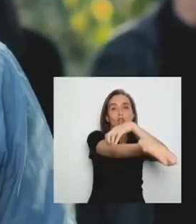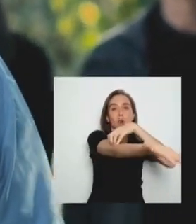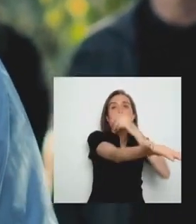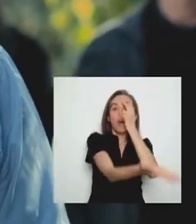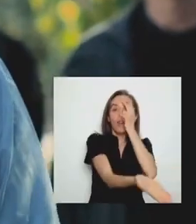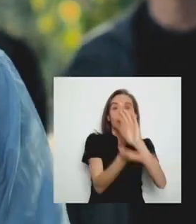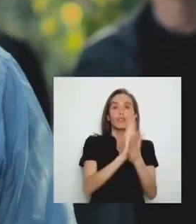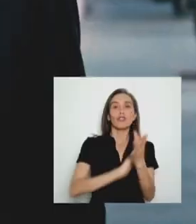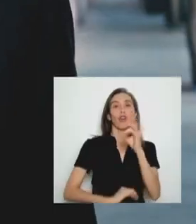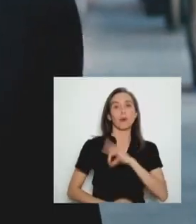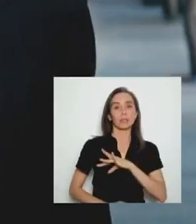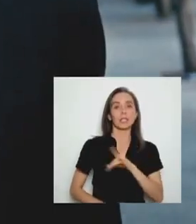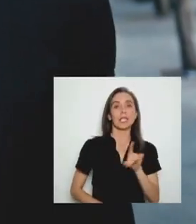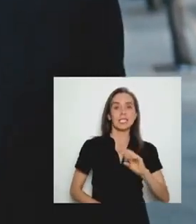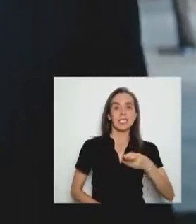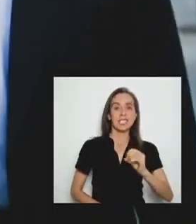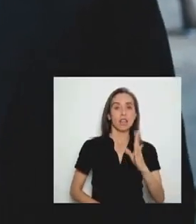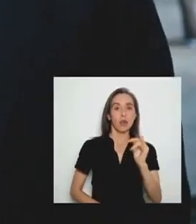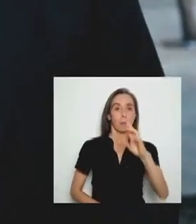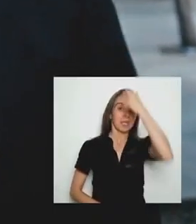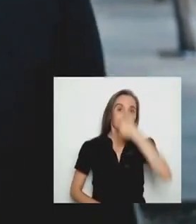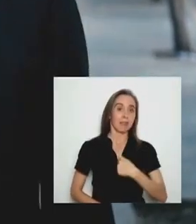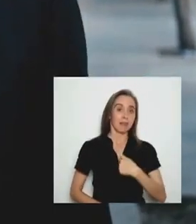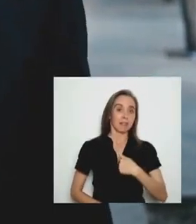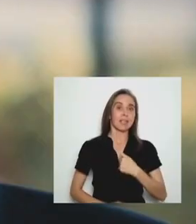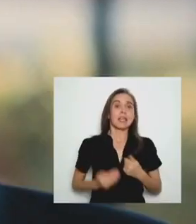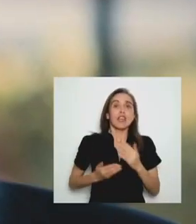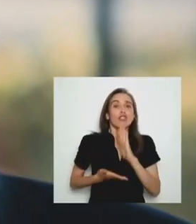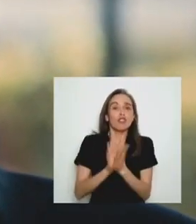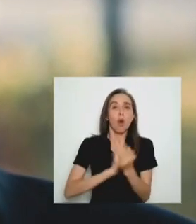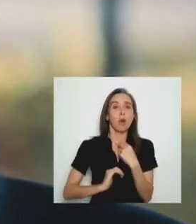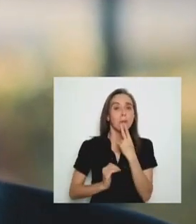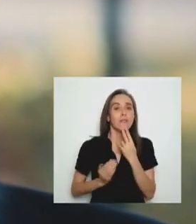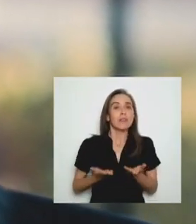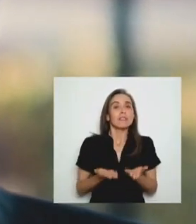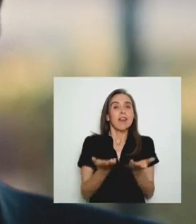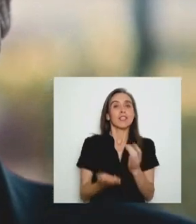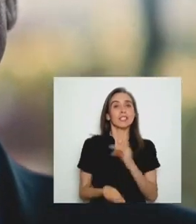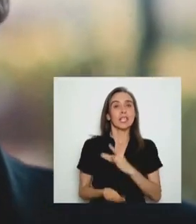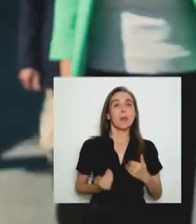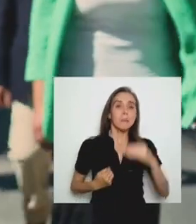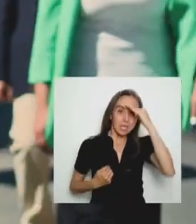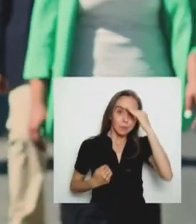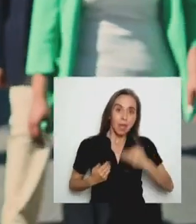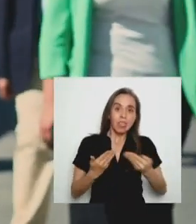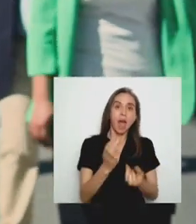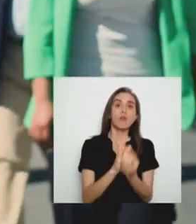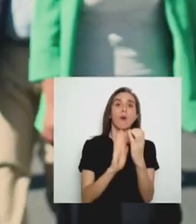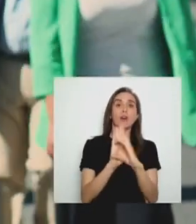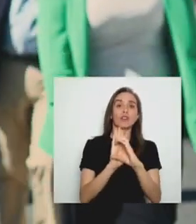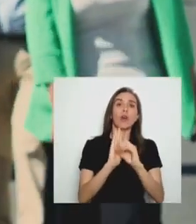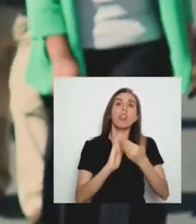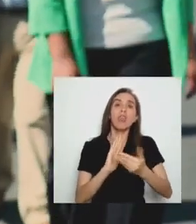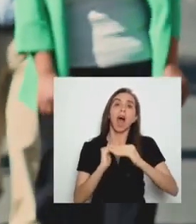Todo por Chile Soy Sergio Vitar Y he servido toda mi vida a Chile Hoy entrego mi experiencia Para una nueva constitución Que nos dé